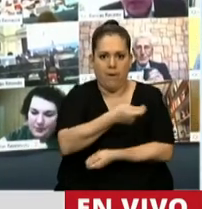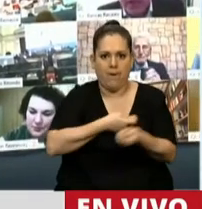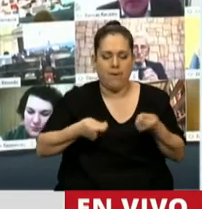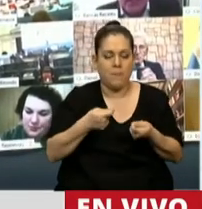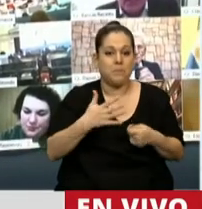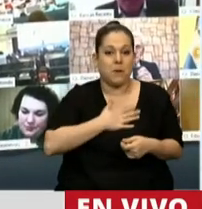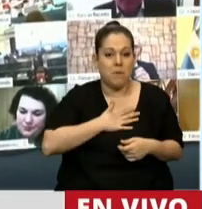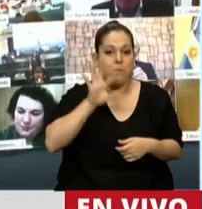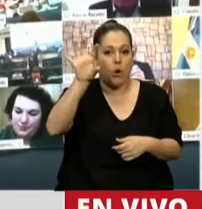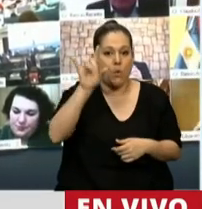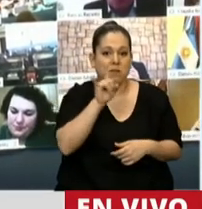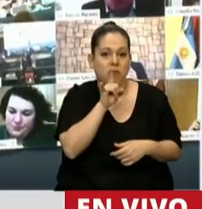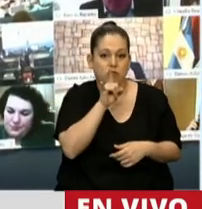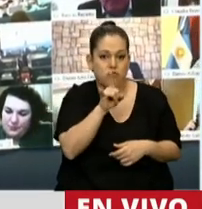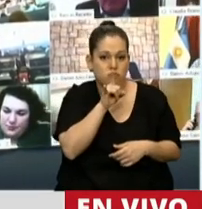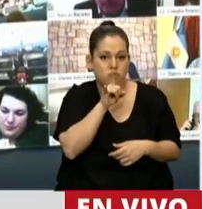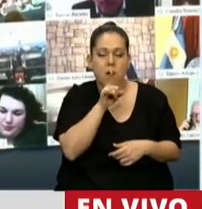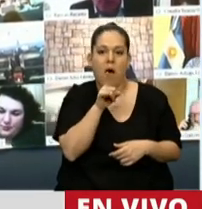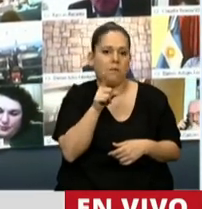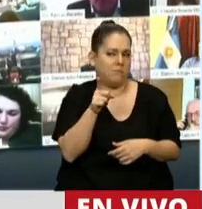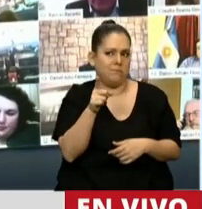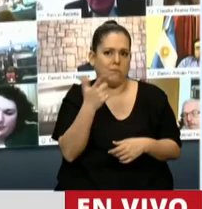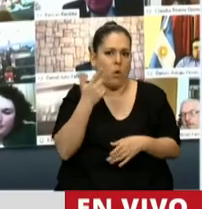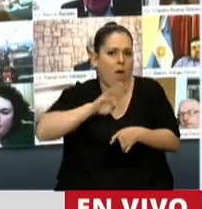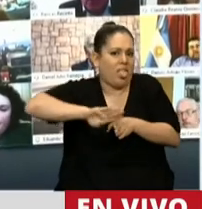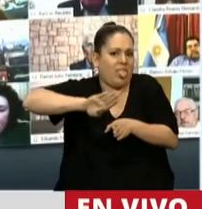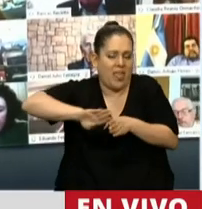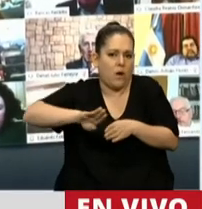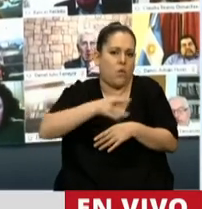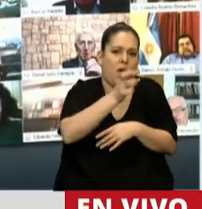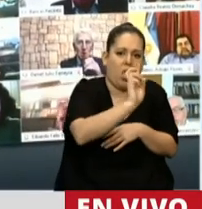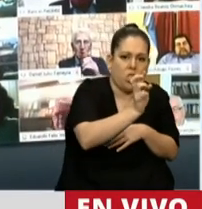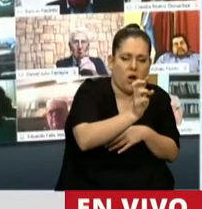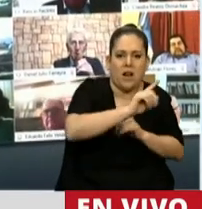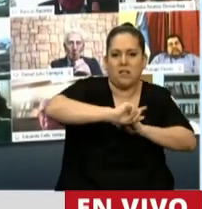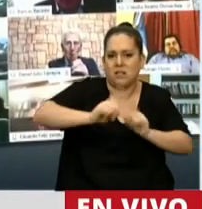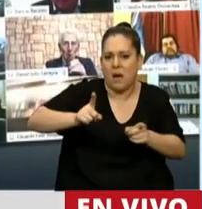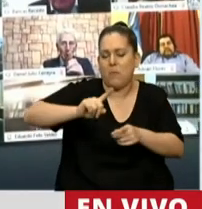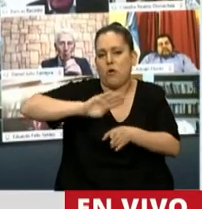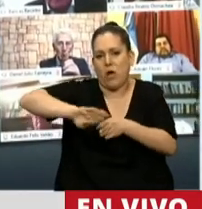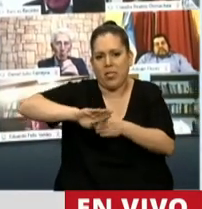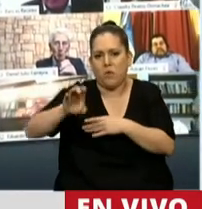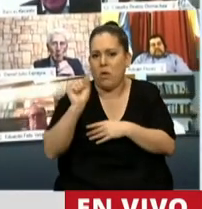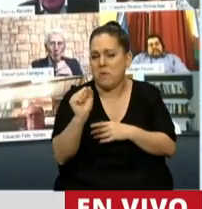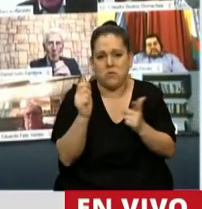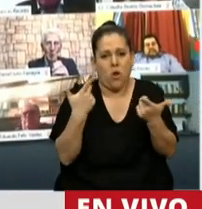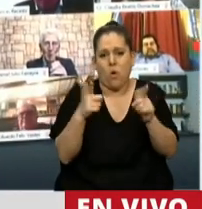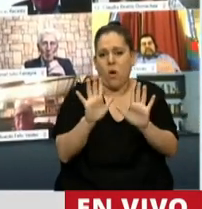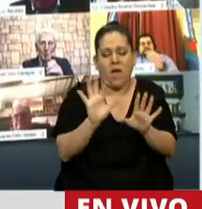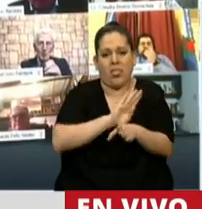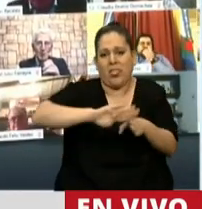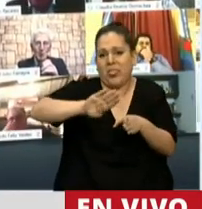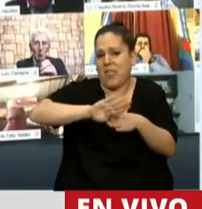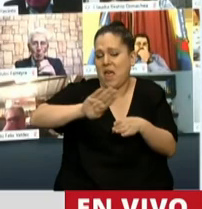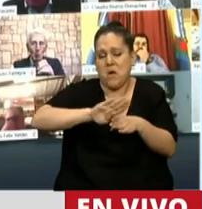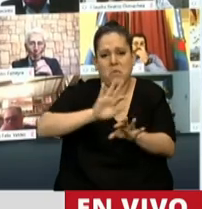en Tucumán, no hemos contraído ningún tipo de deuda, ni en moneda extranjera, ni en peso. Y hemos cumplido